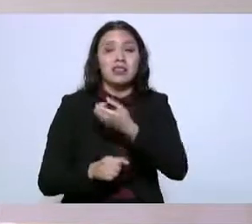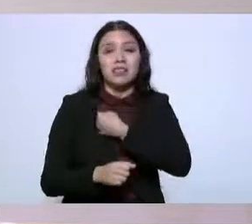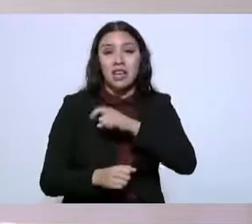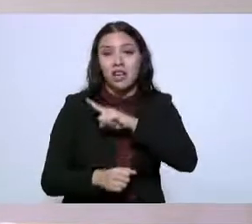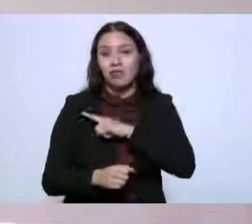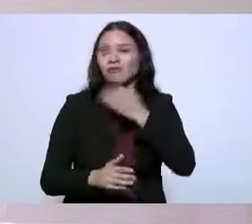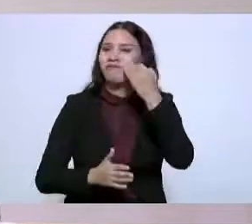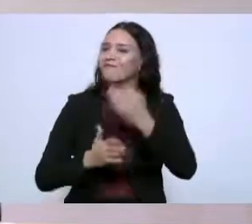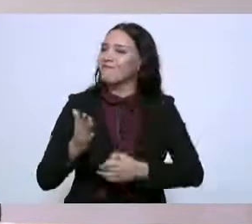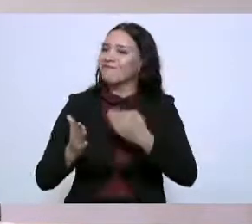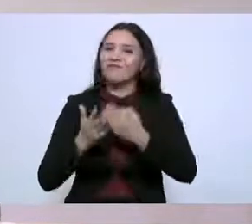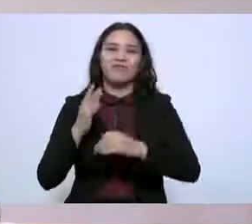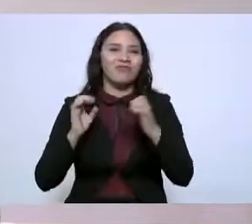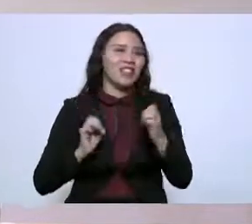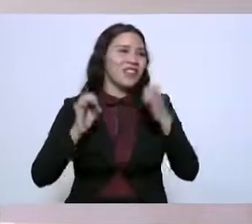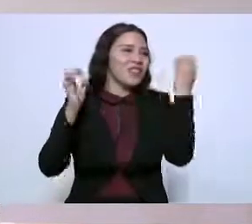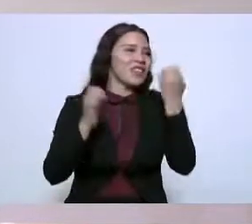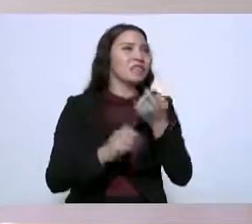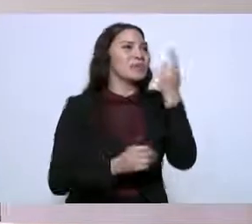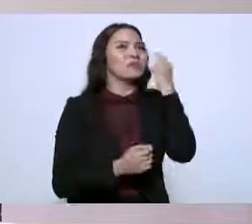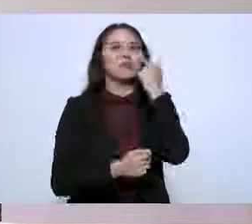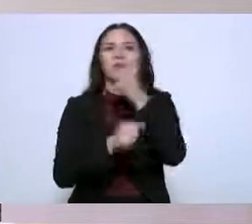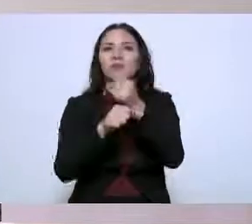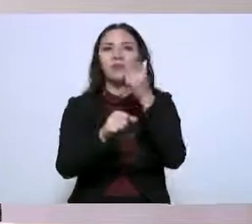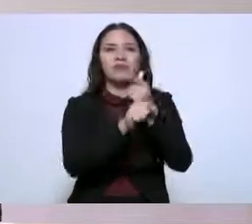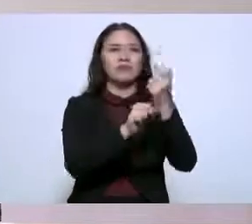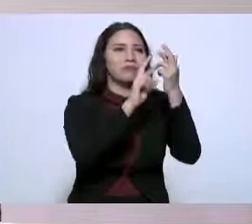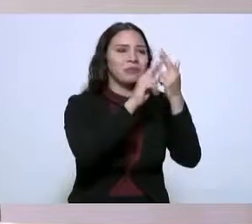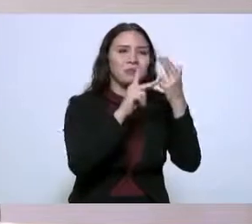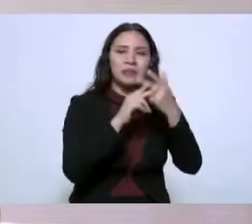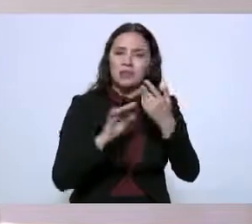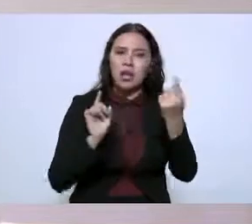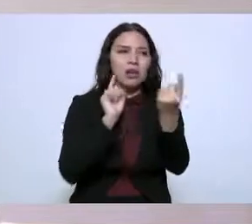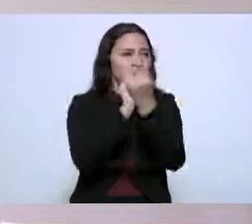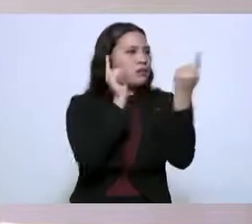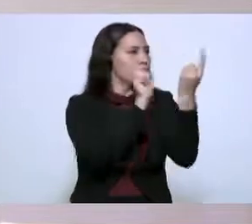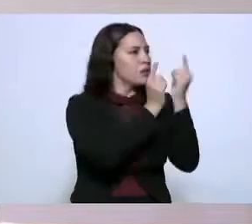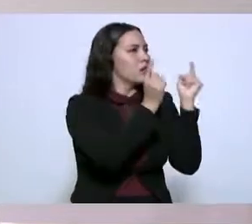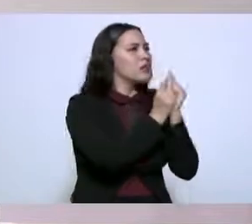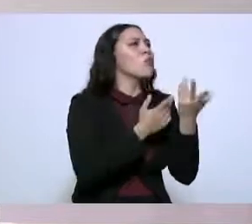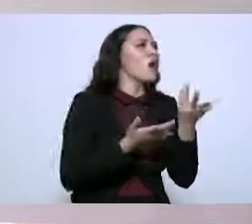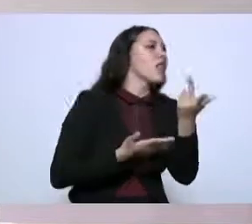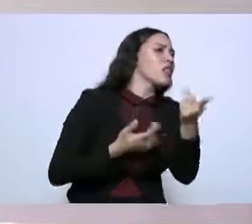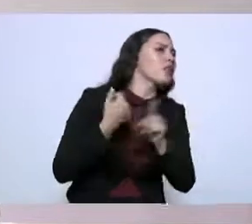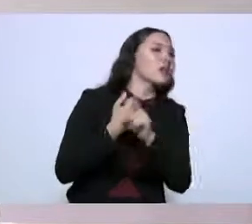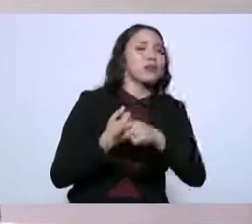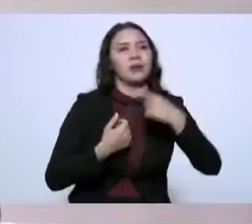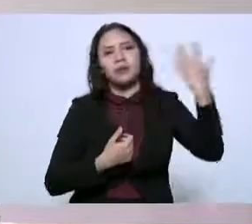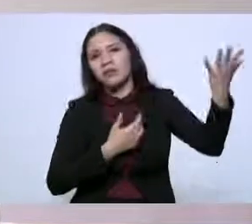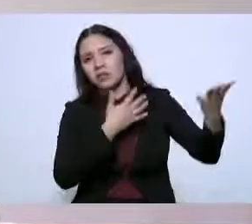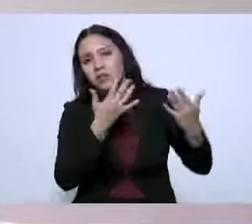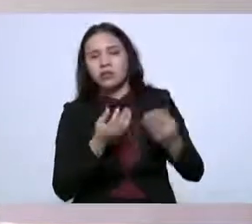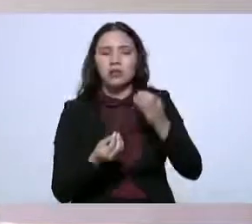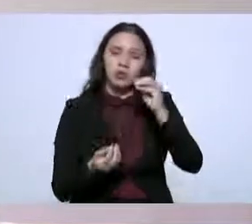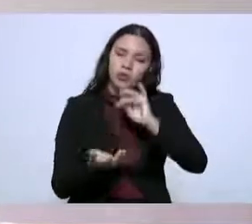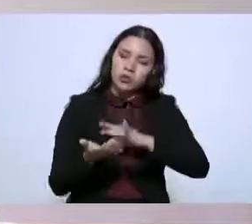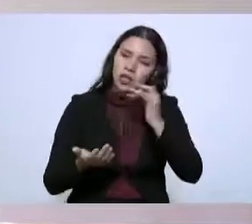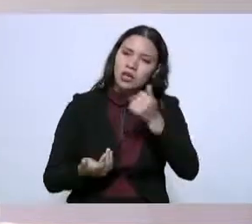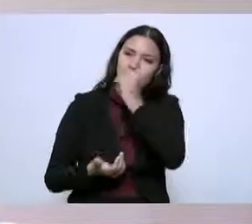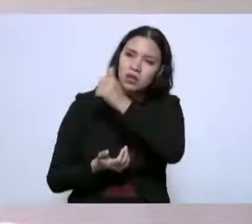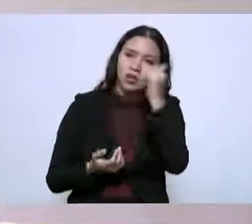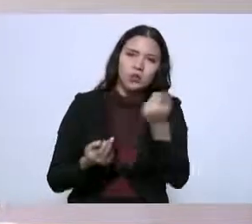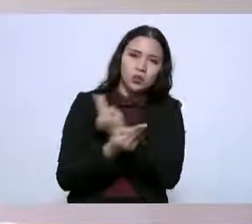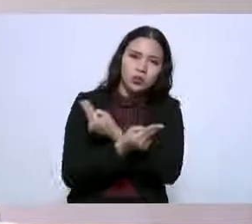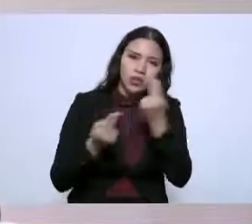comentó, y hemos tenido trabajo con varios de los secretarios y directores que aquí hoy están, y les agradezco mucho el haberme